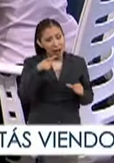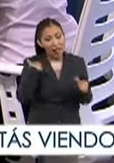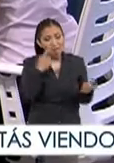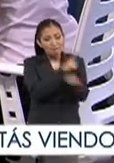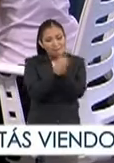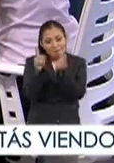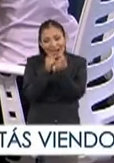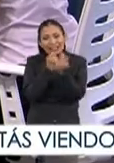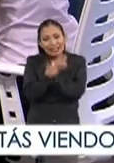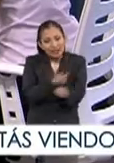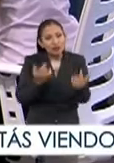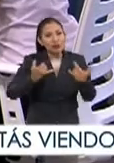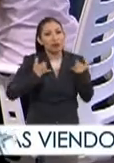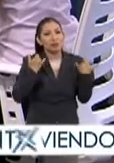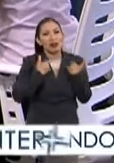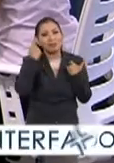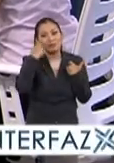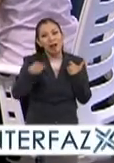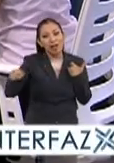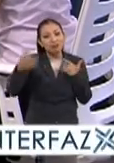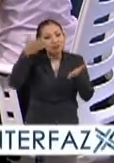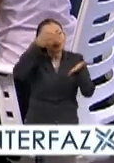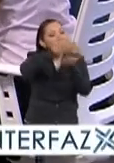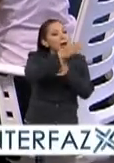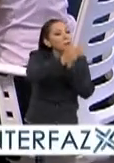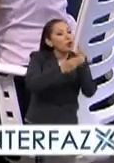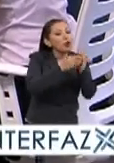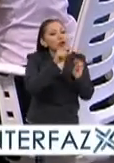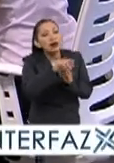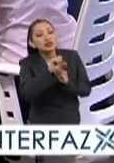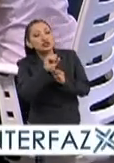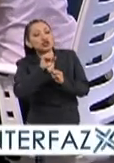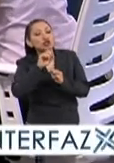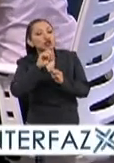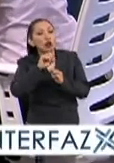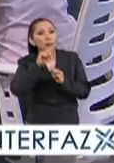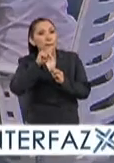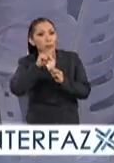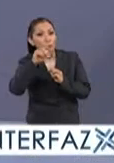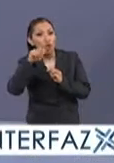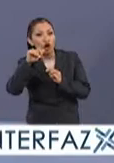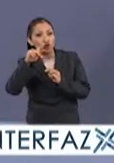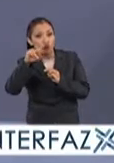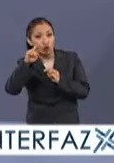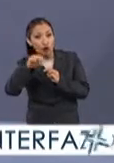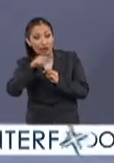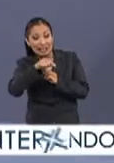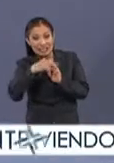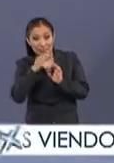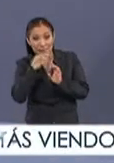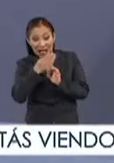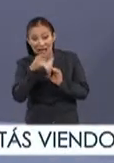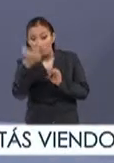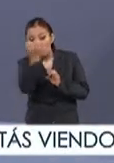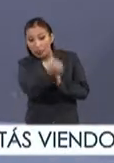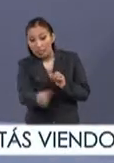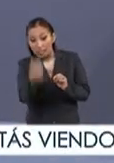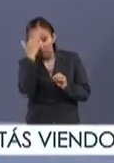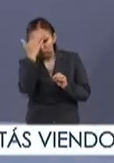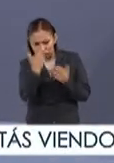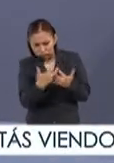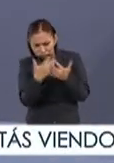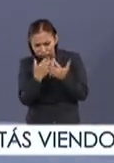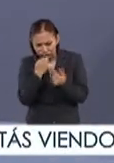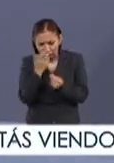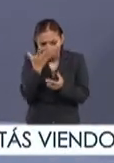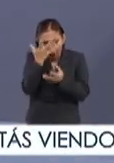interacción con los niños y con los jóvenes para que se adentren en el mundo en este caso del stop motion y como bien lo mencionabas Elis pues las habilidades que se generan en